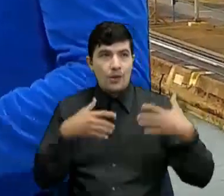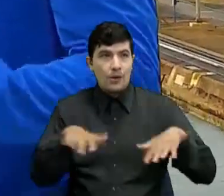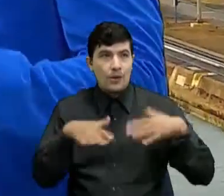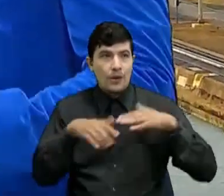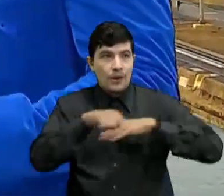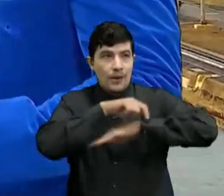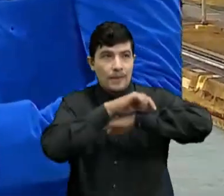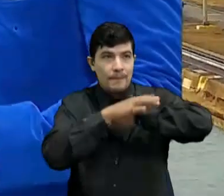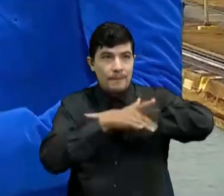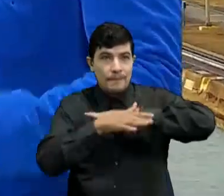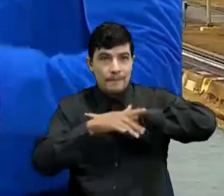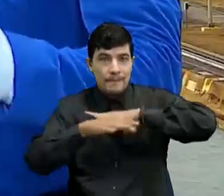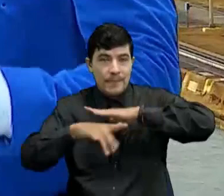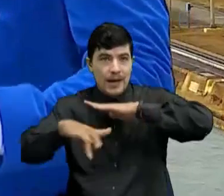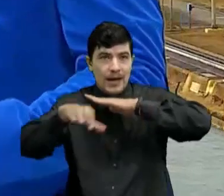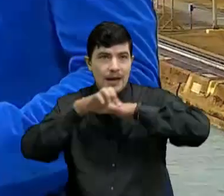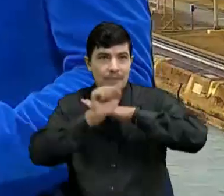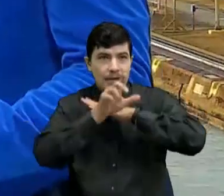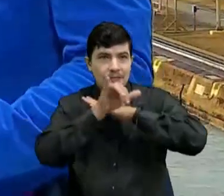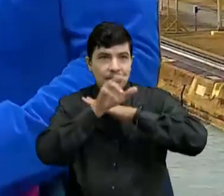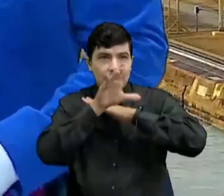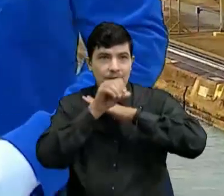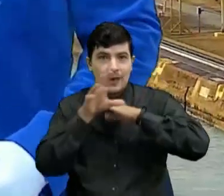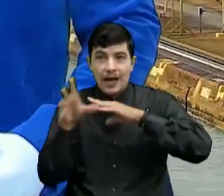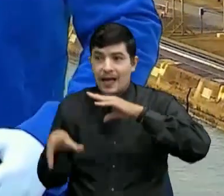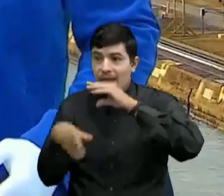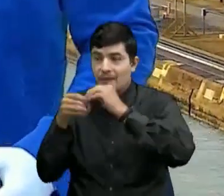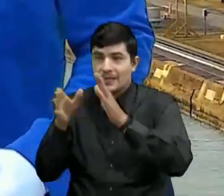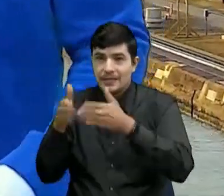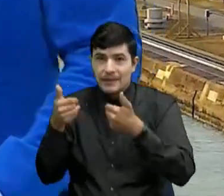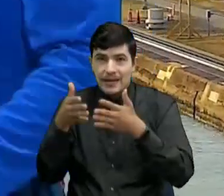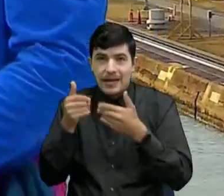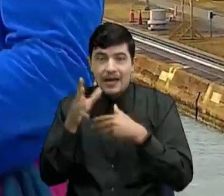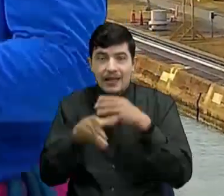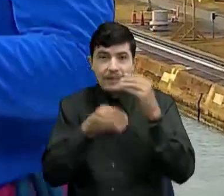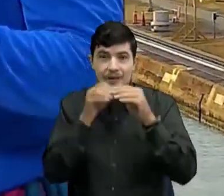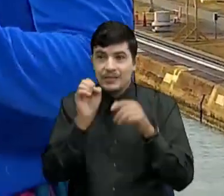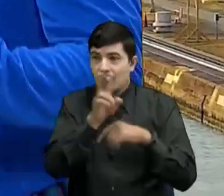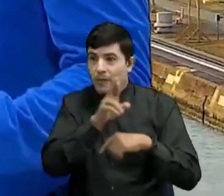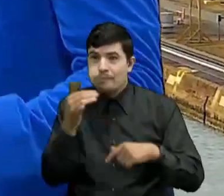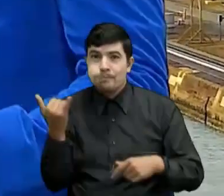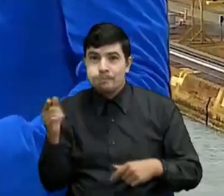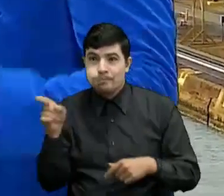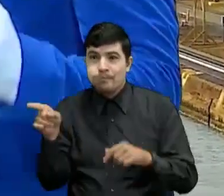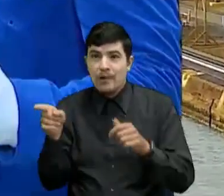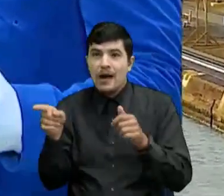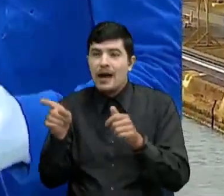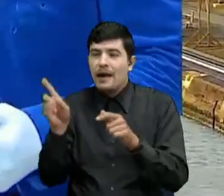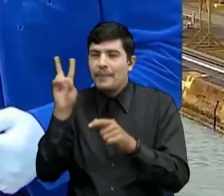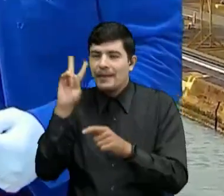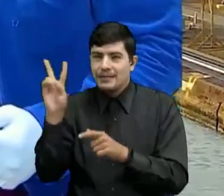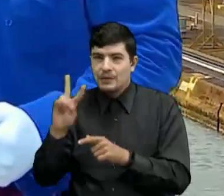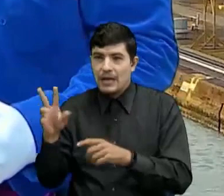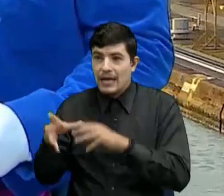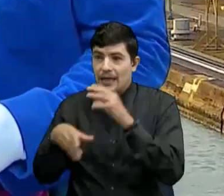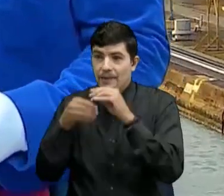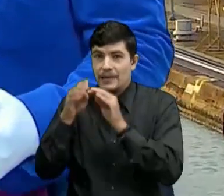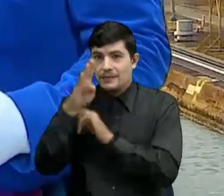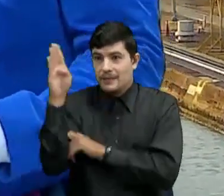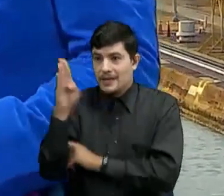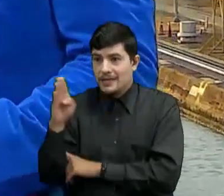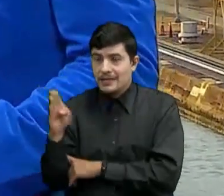Pacífico Y parte de Panamá Y al oriente Tenemos a nuestra hermana Venezuela Y parte de Brasil